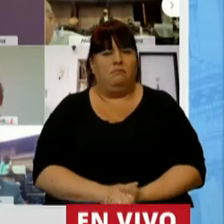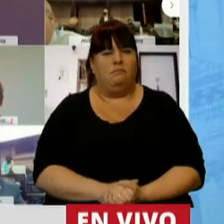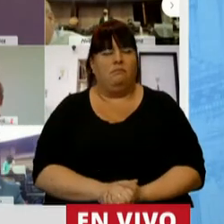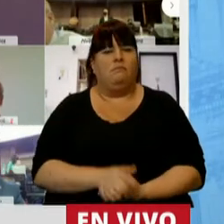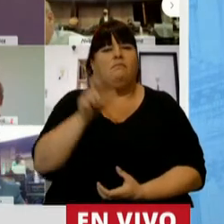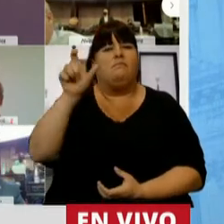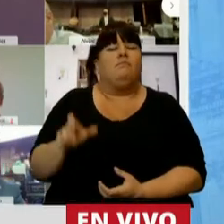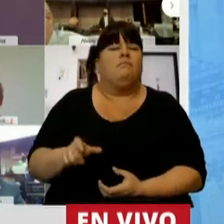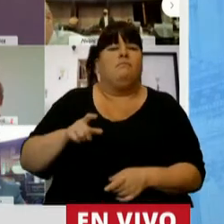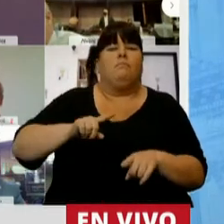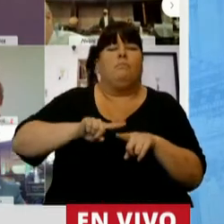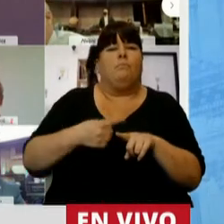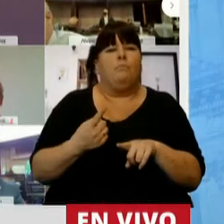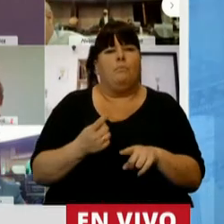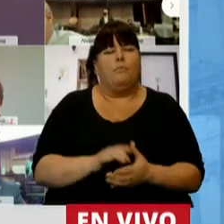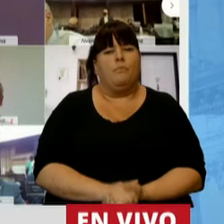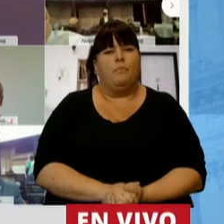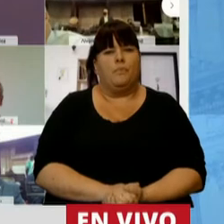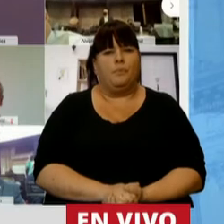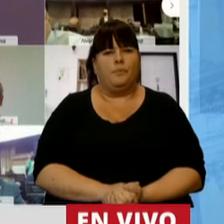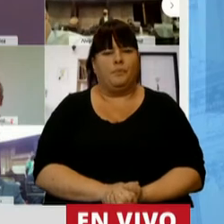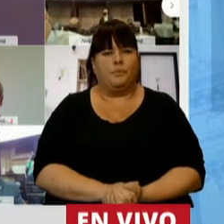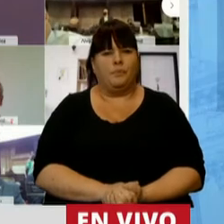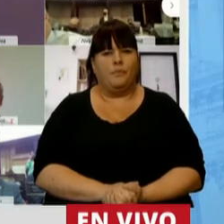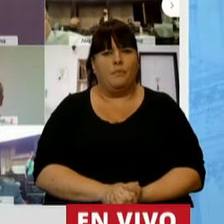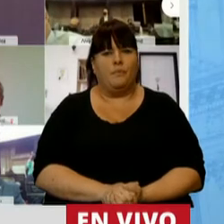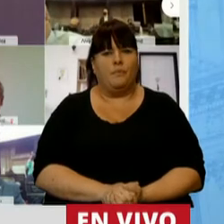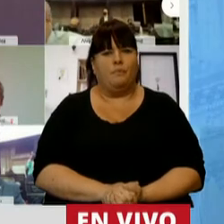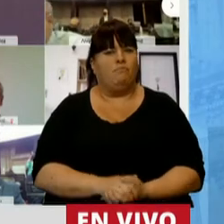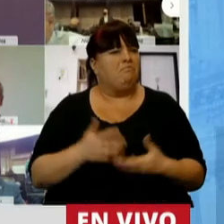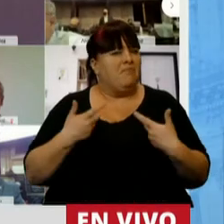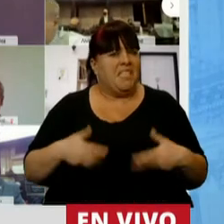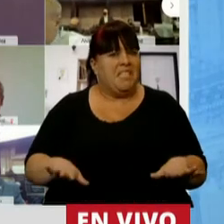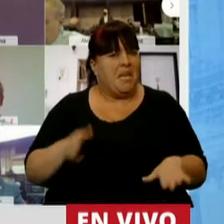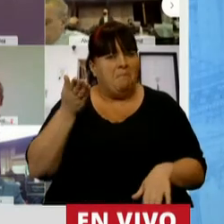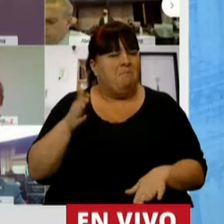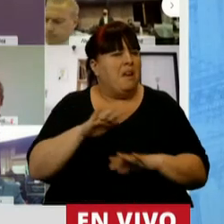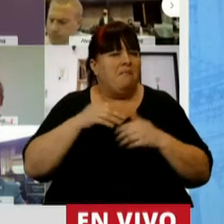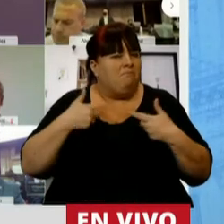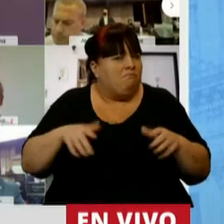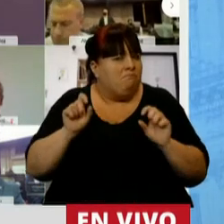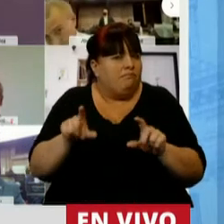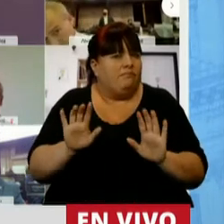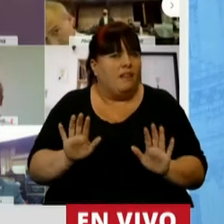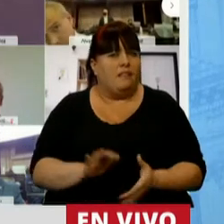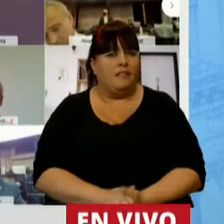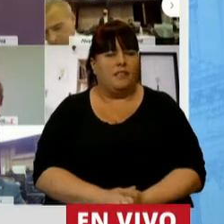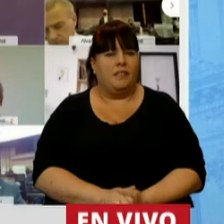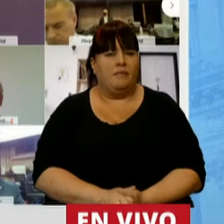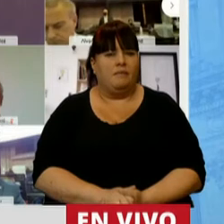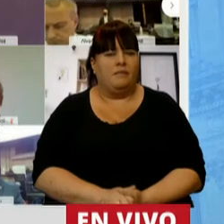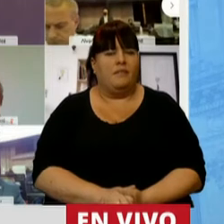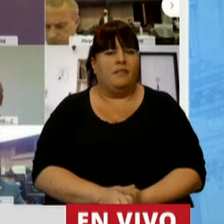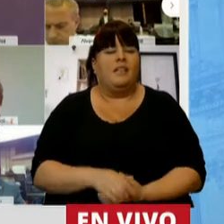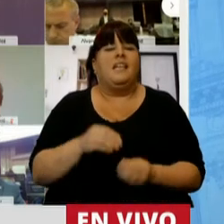un dirigente político simple, llano, que